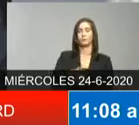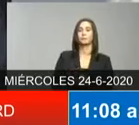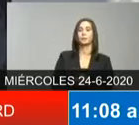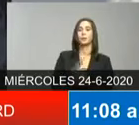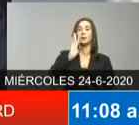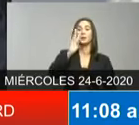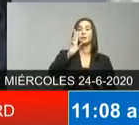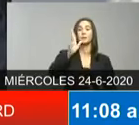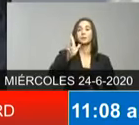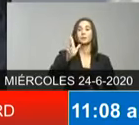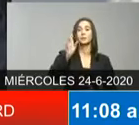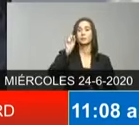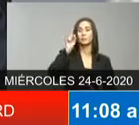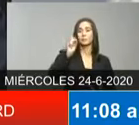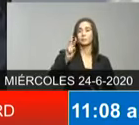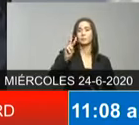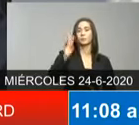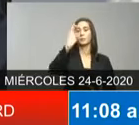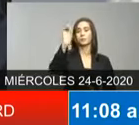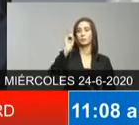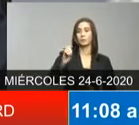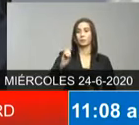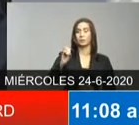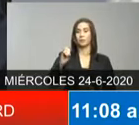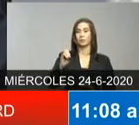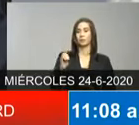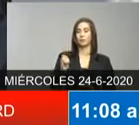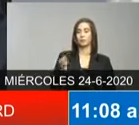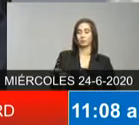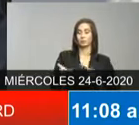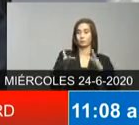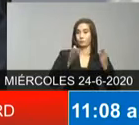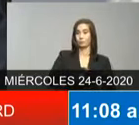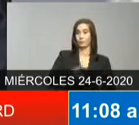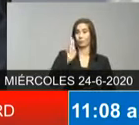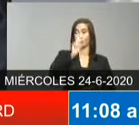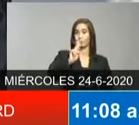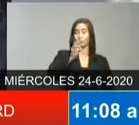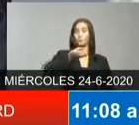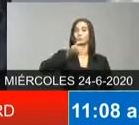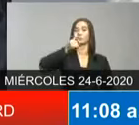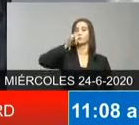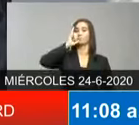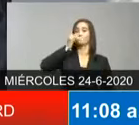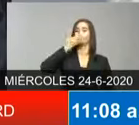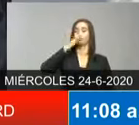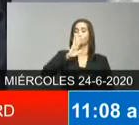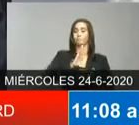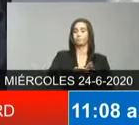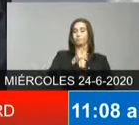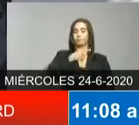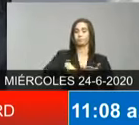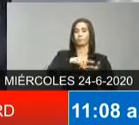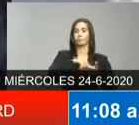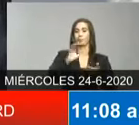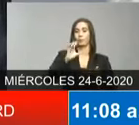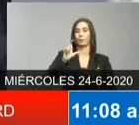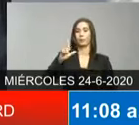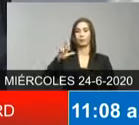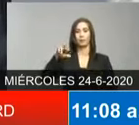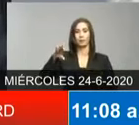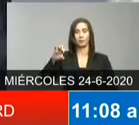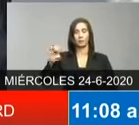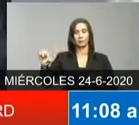% la tasa de letalidad del uso del clerén en el proceso